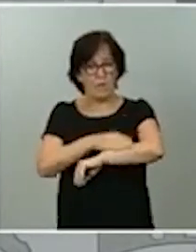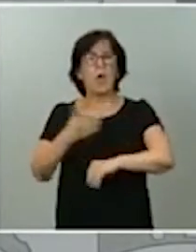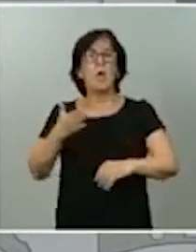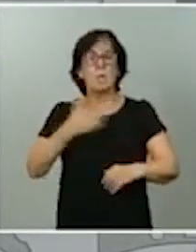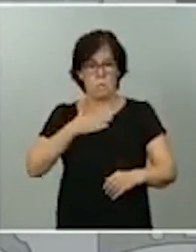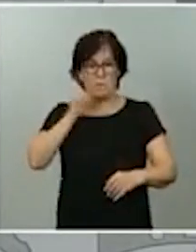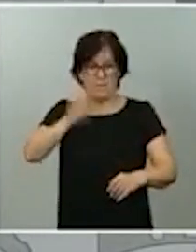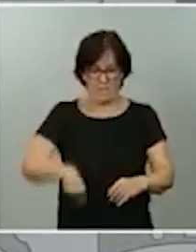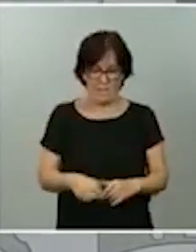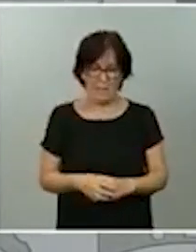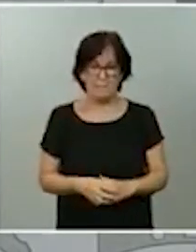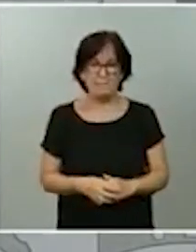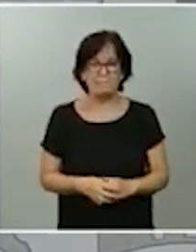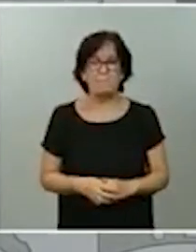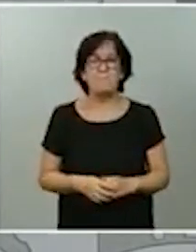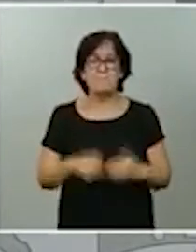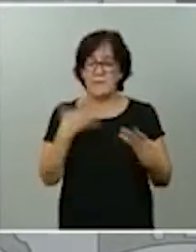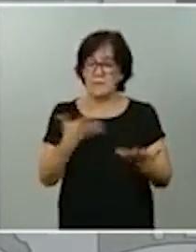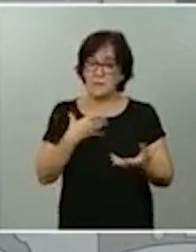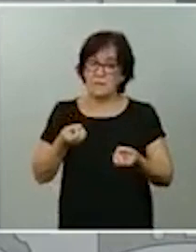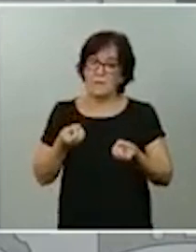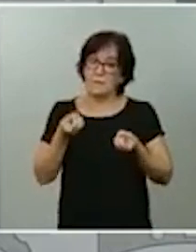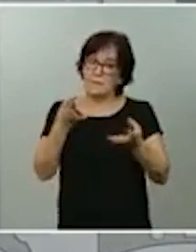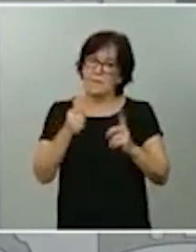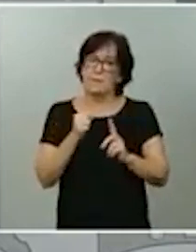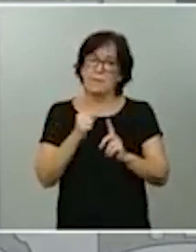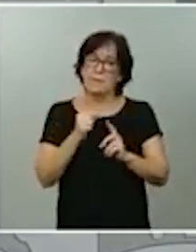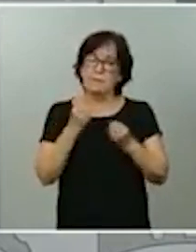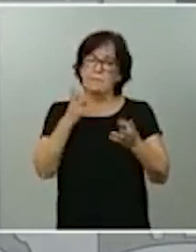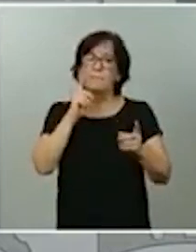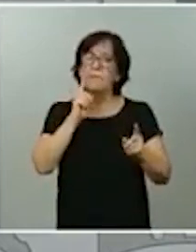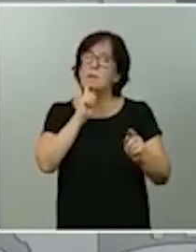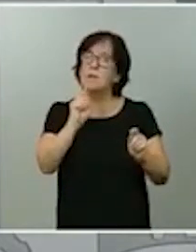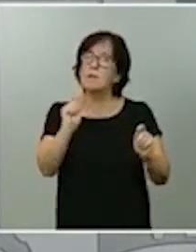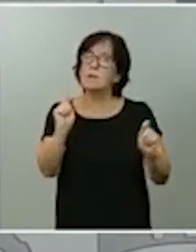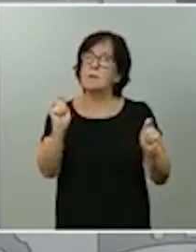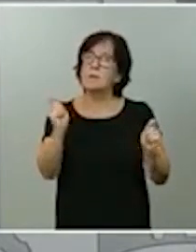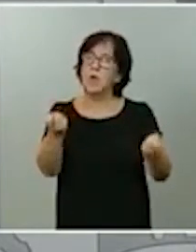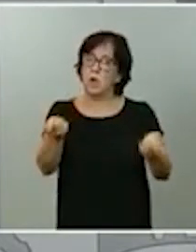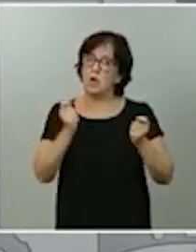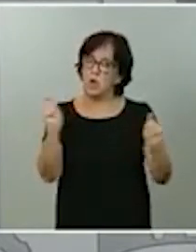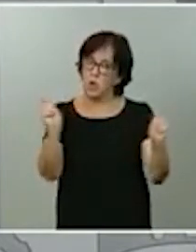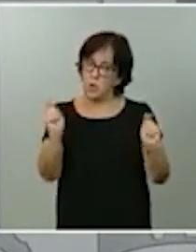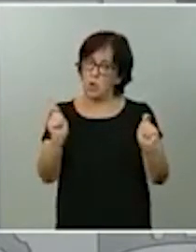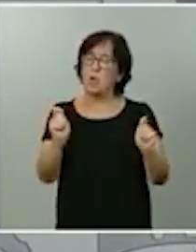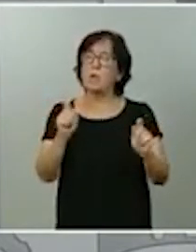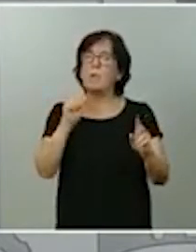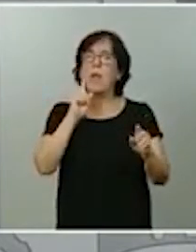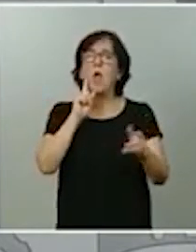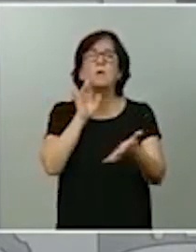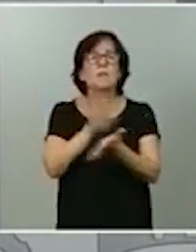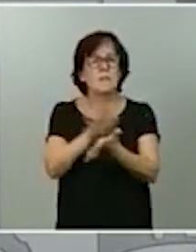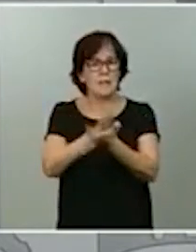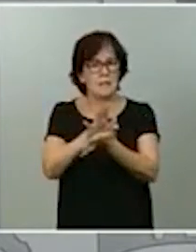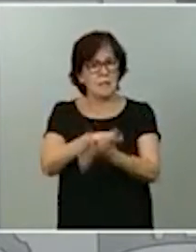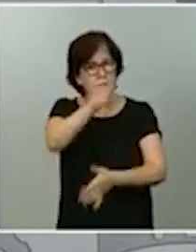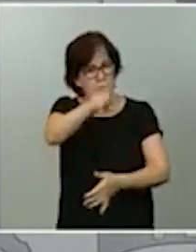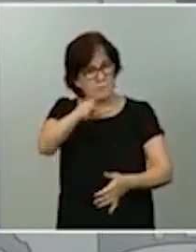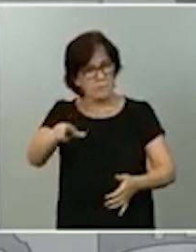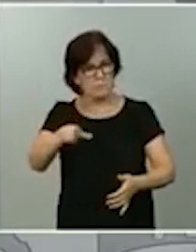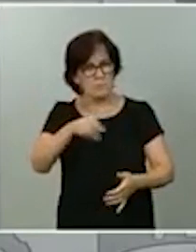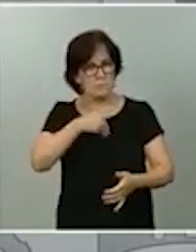Quisiera transmitir por ello un mensaje de alerta, pero también de serenidad al conjunto de la ciudadanía. De alerta y de serenidad.